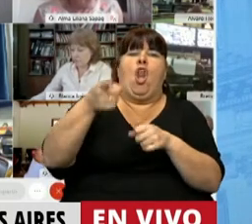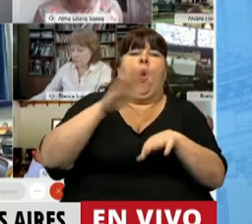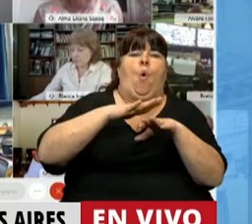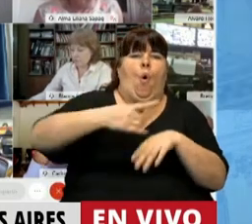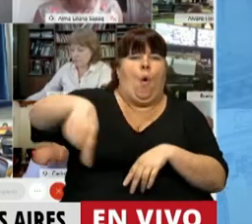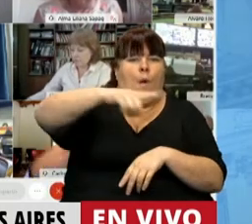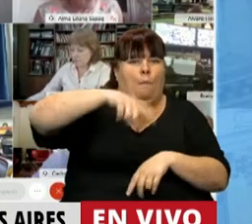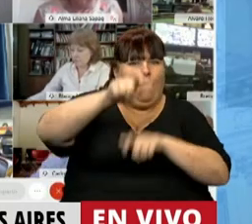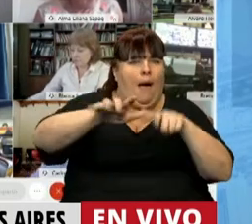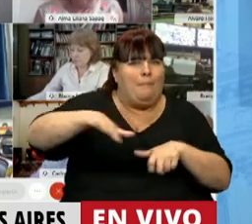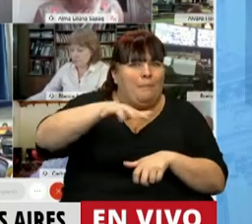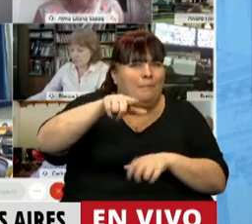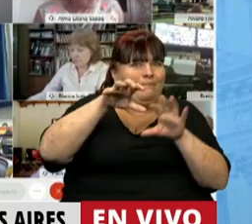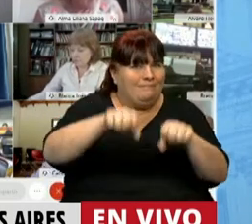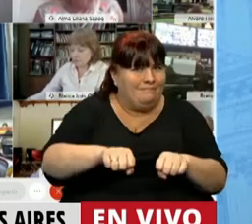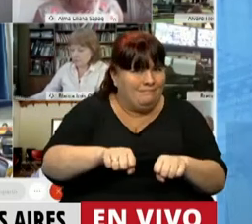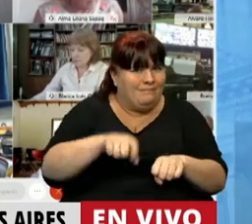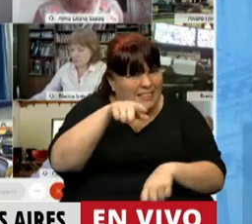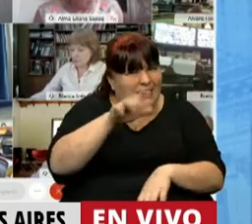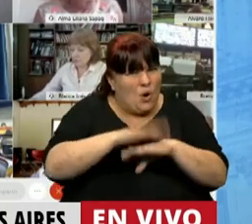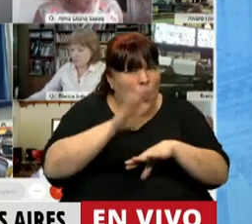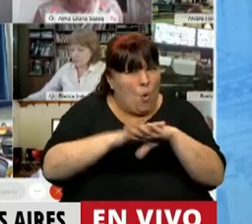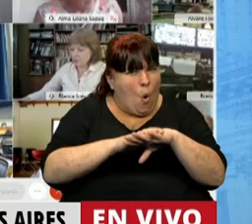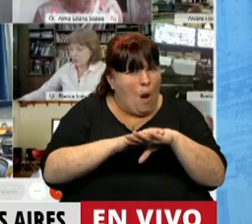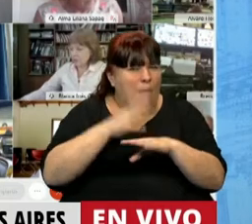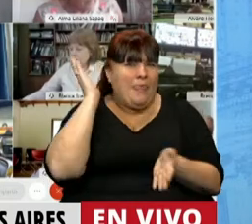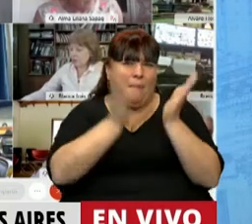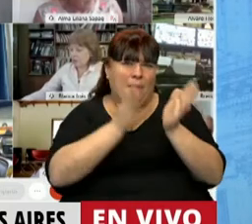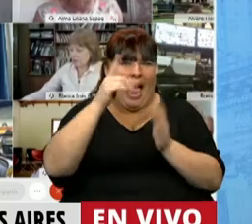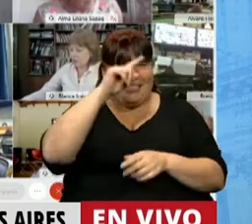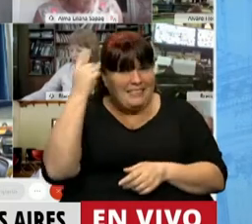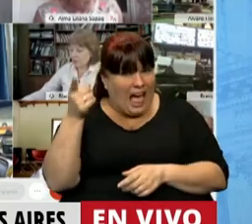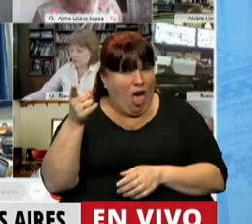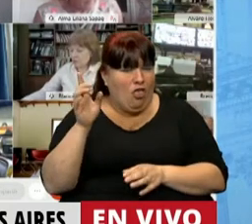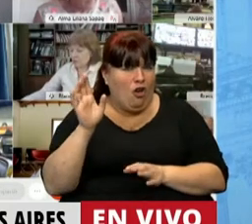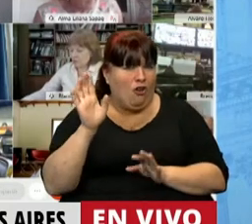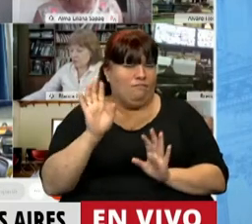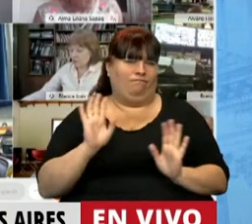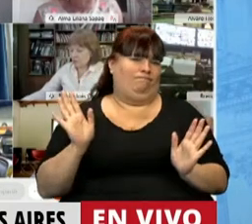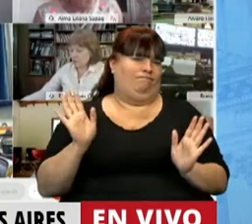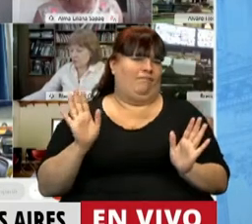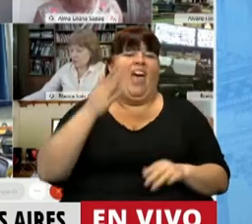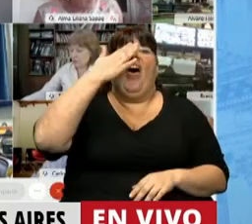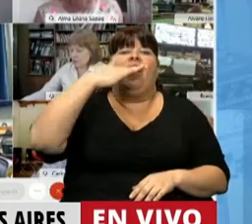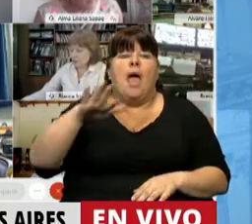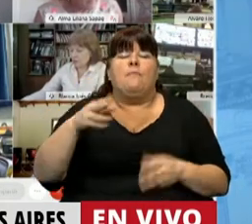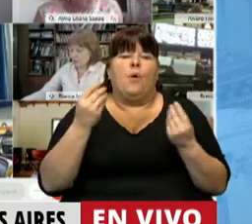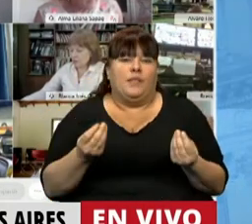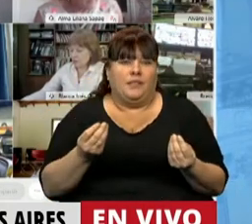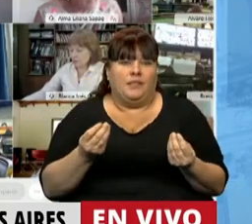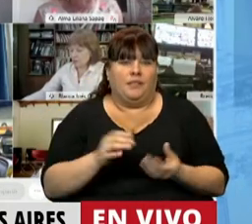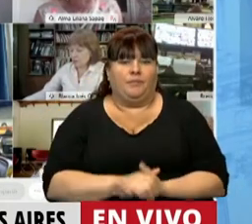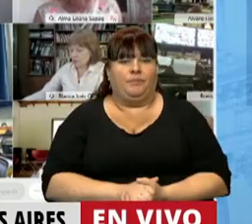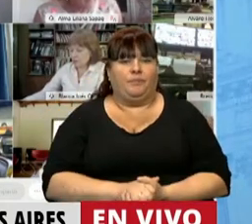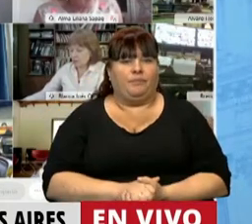víctimas como responsables del ataque del Estado, luego terminan